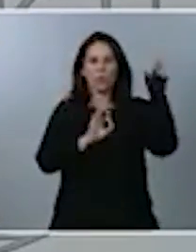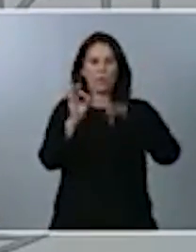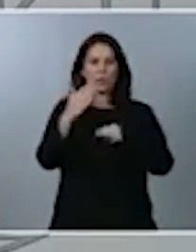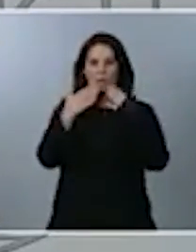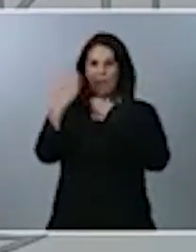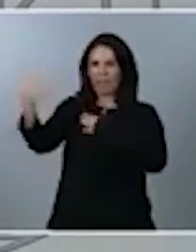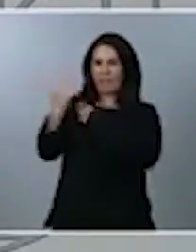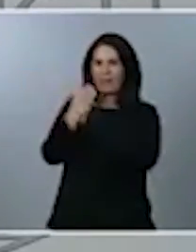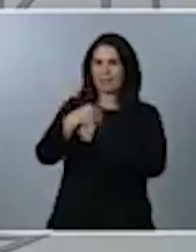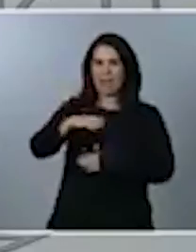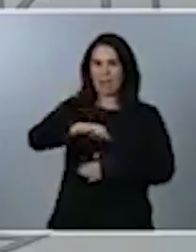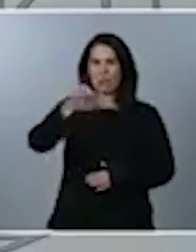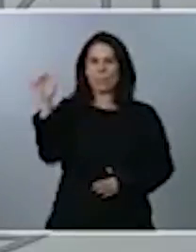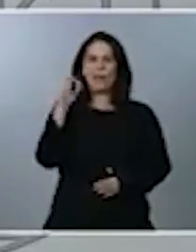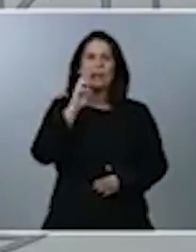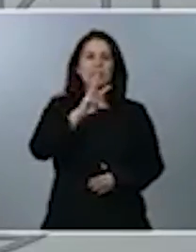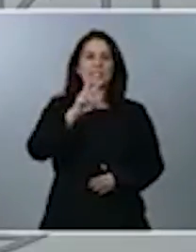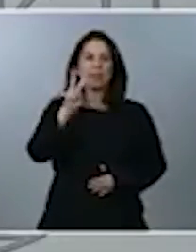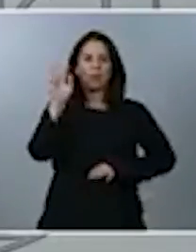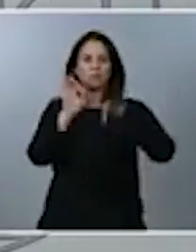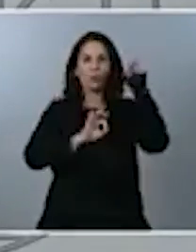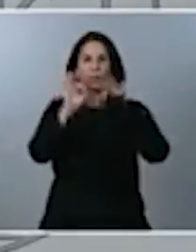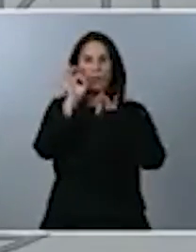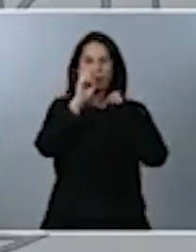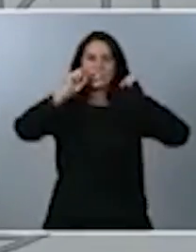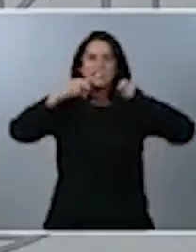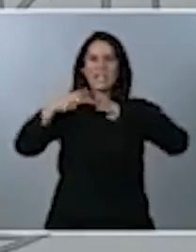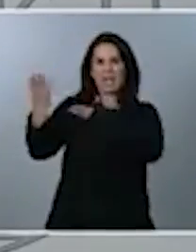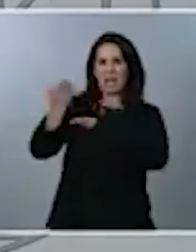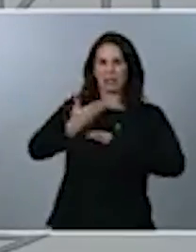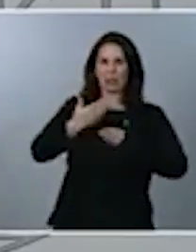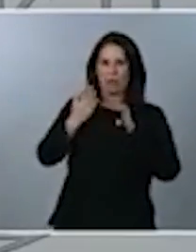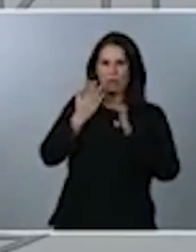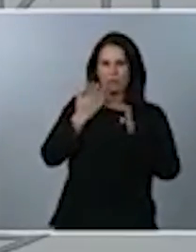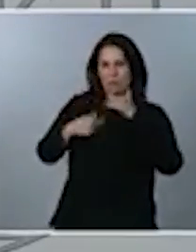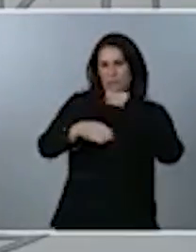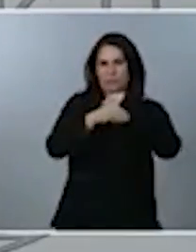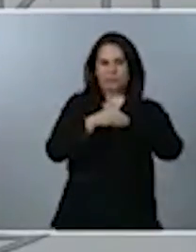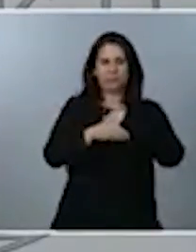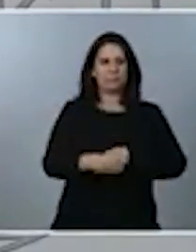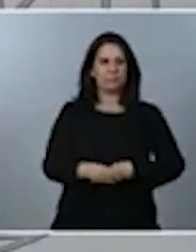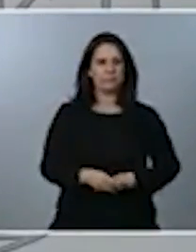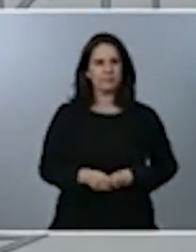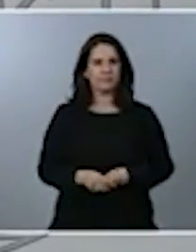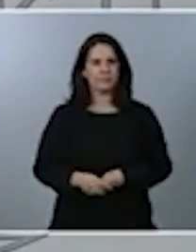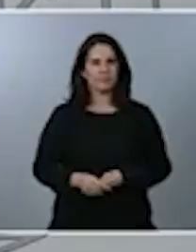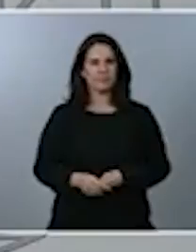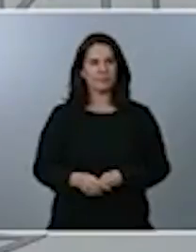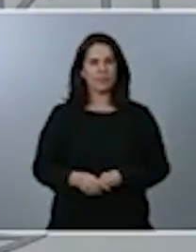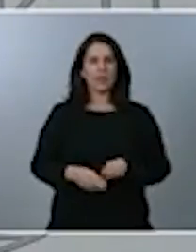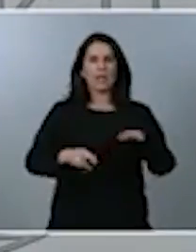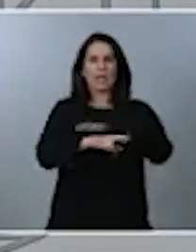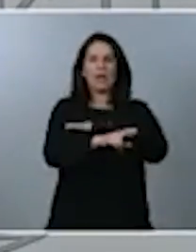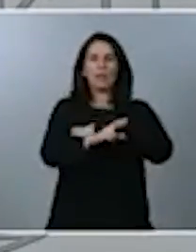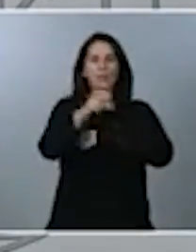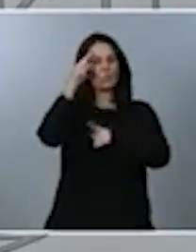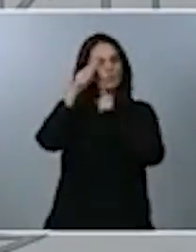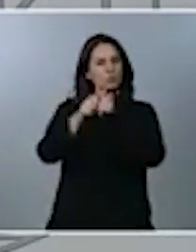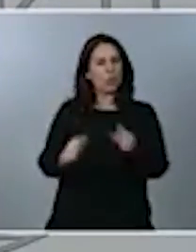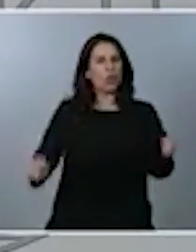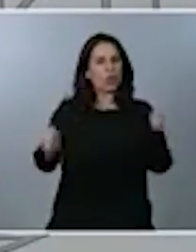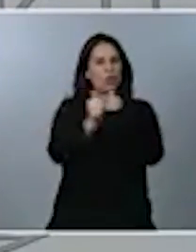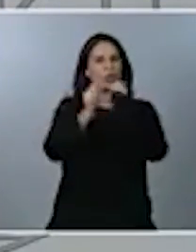% sin la ayuda comunitaria. Quiero destacar que los recursos a la dependencia lo hacen en un 34